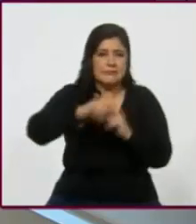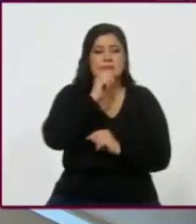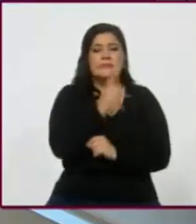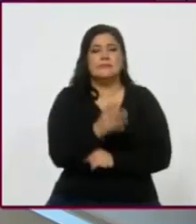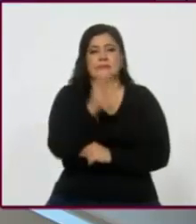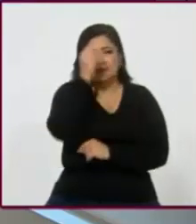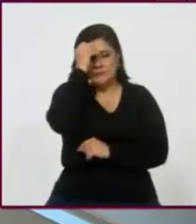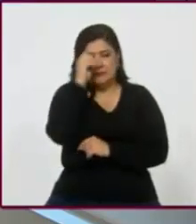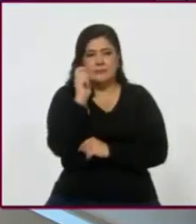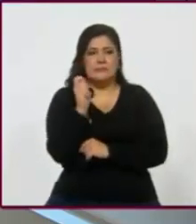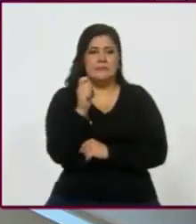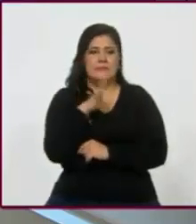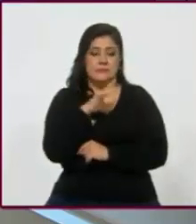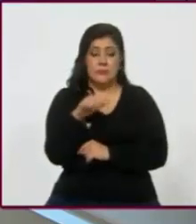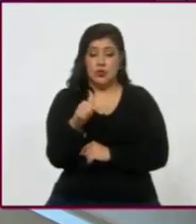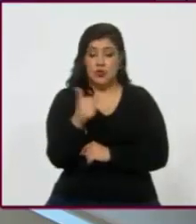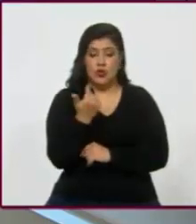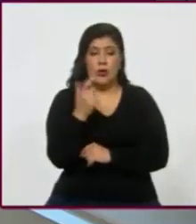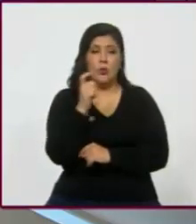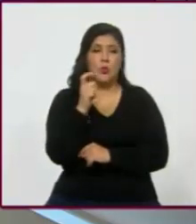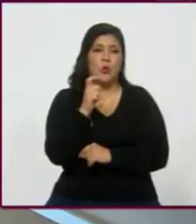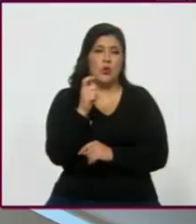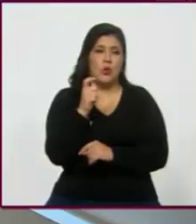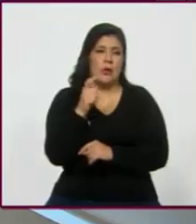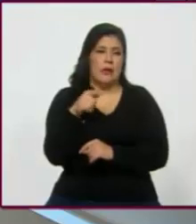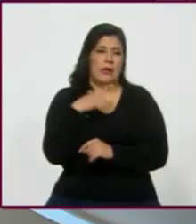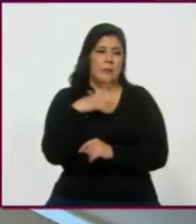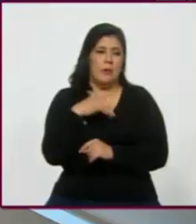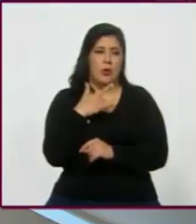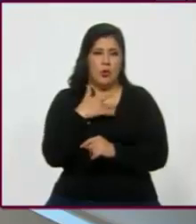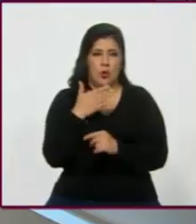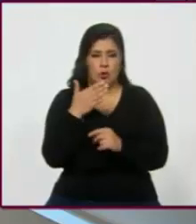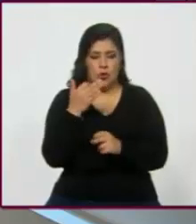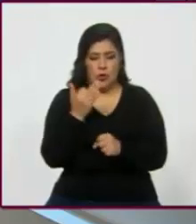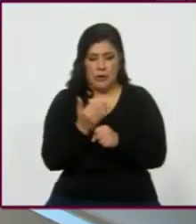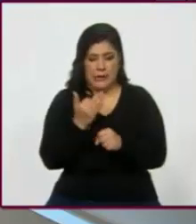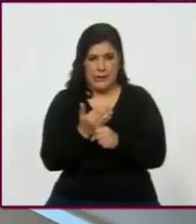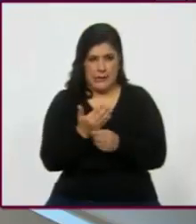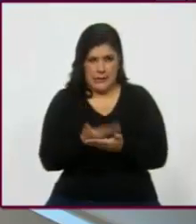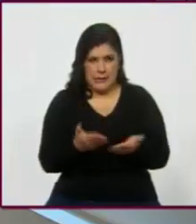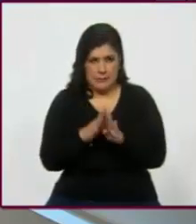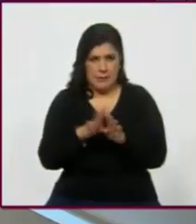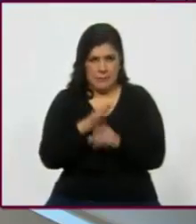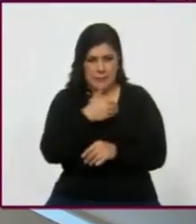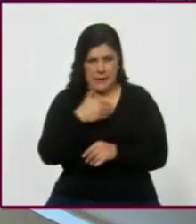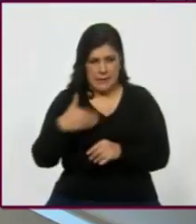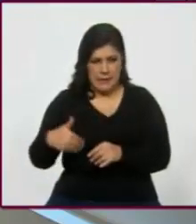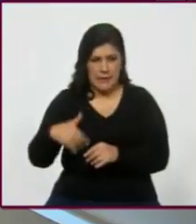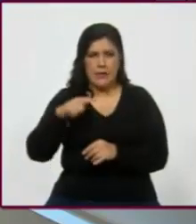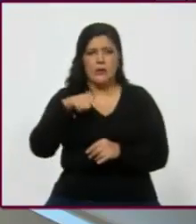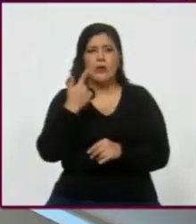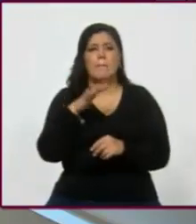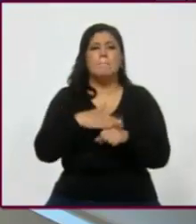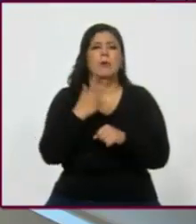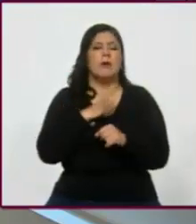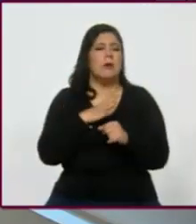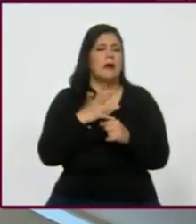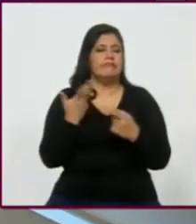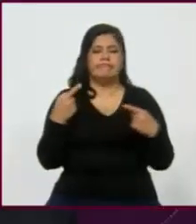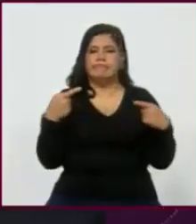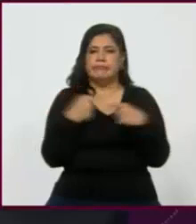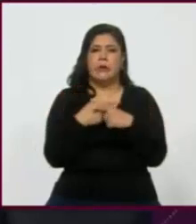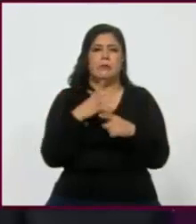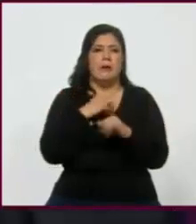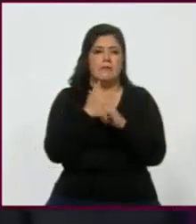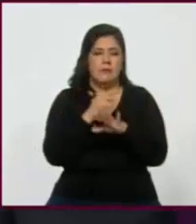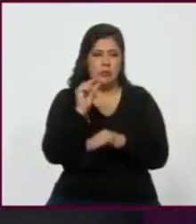12, cuando sobreestimamos al actual presidente, fue que tenemos datos contradictorios que al final vimos.